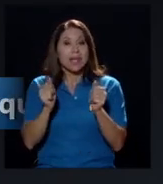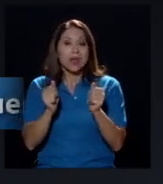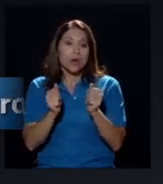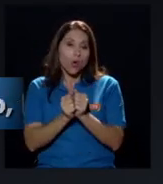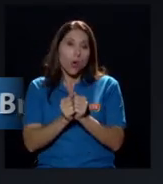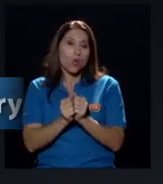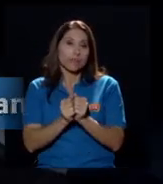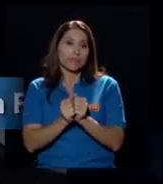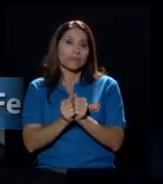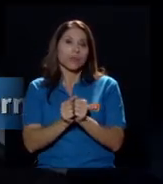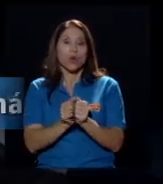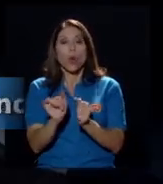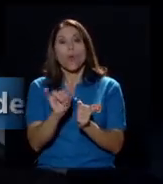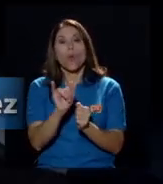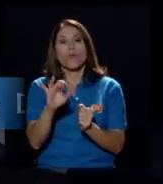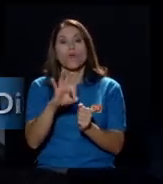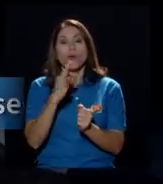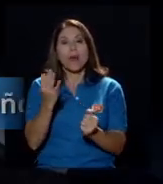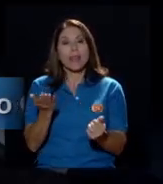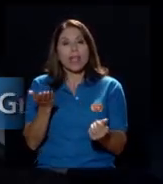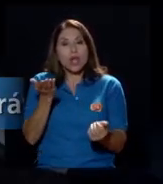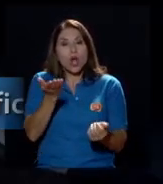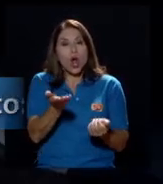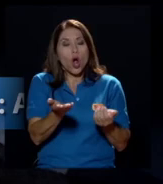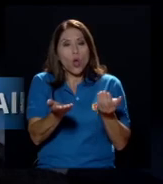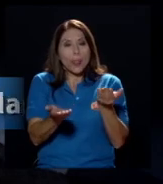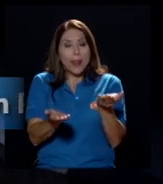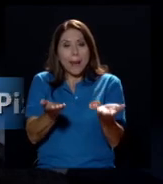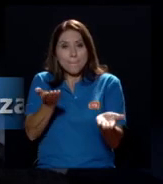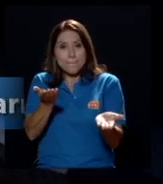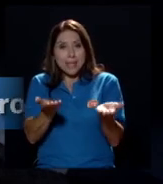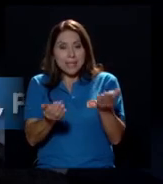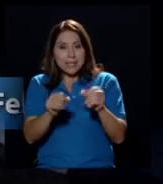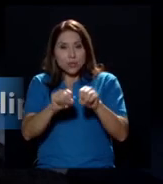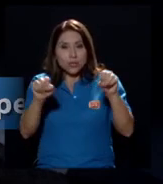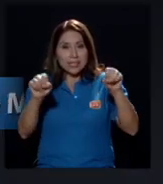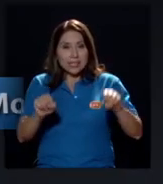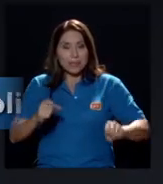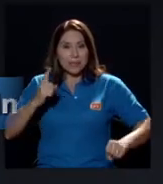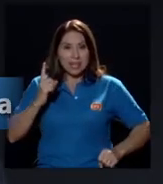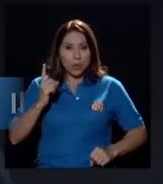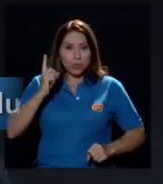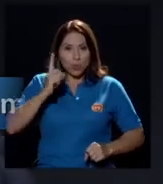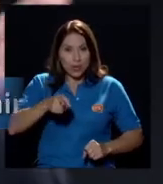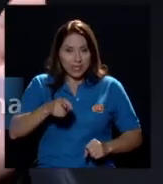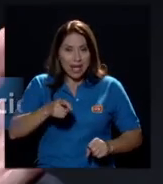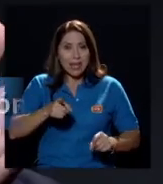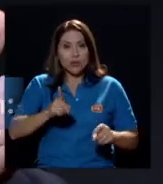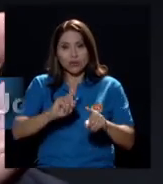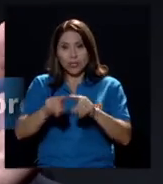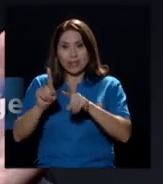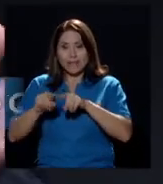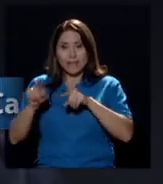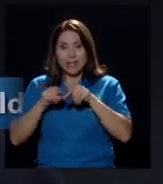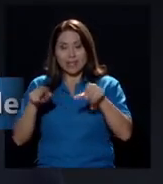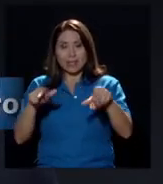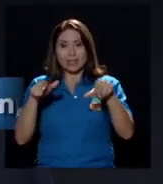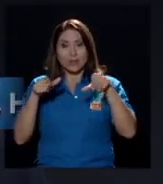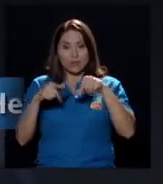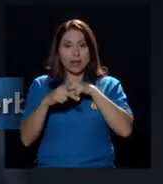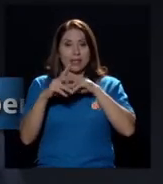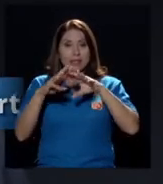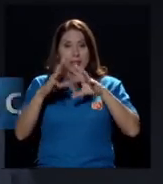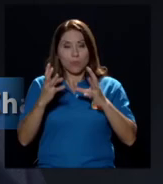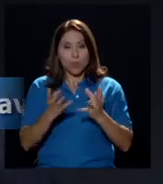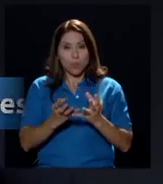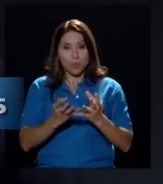contrapeso de sistemas autoritarias los cuales tenemos en el mundo y sabemos todo que